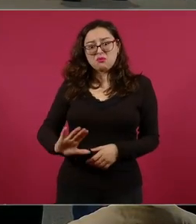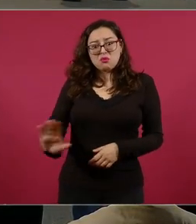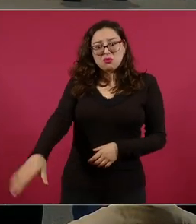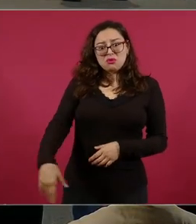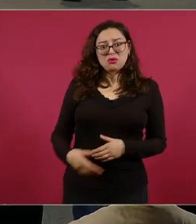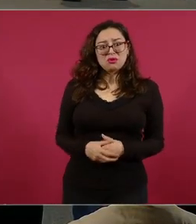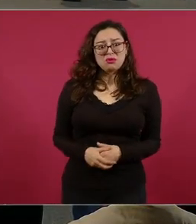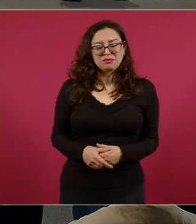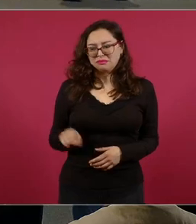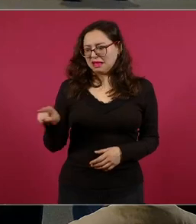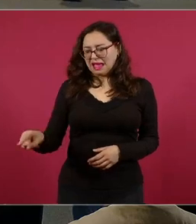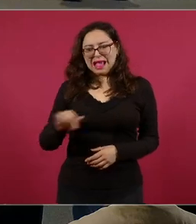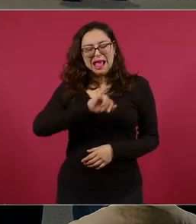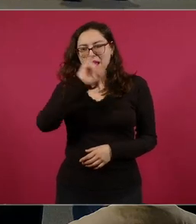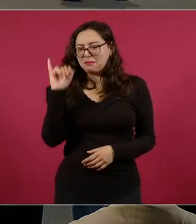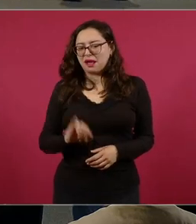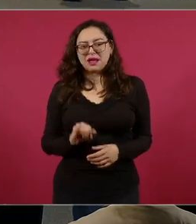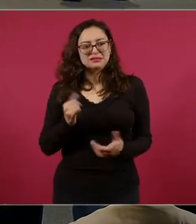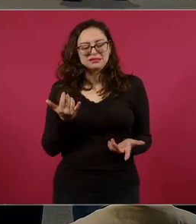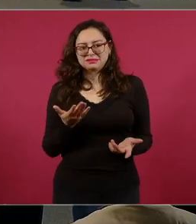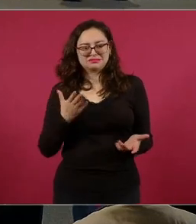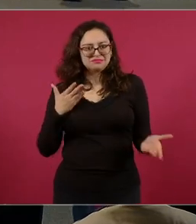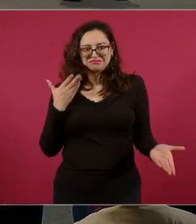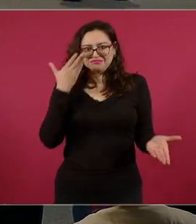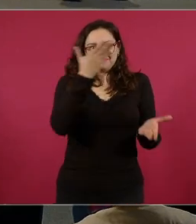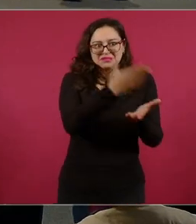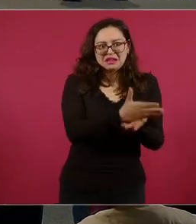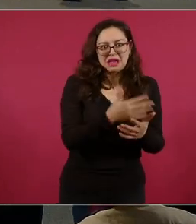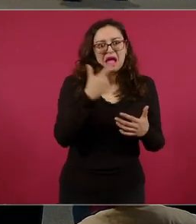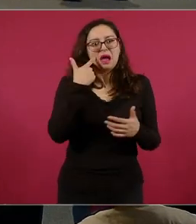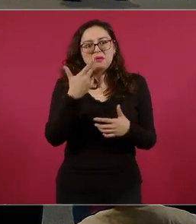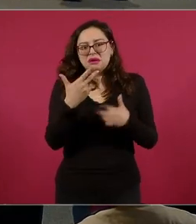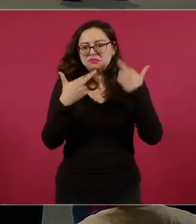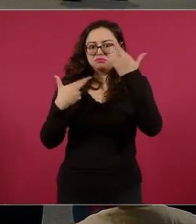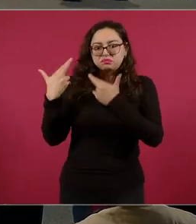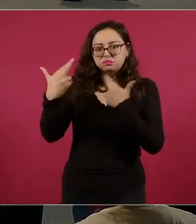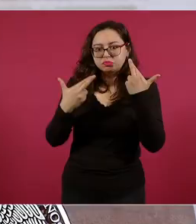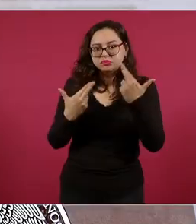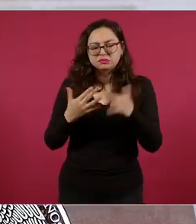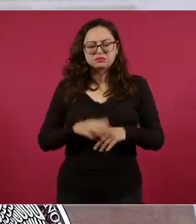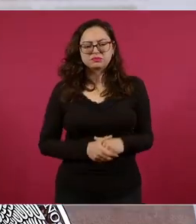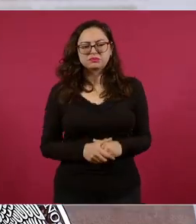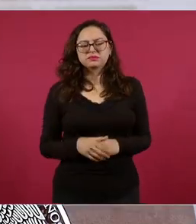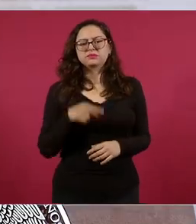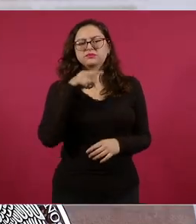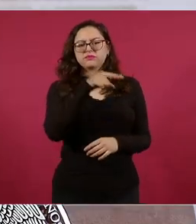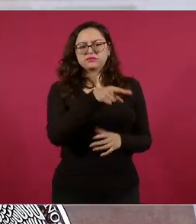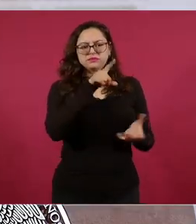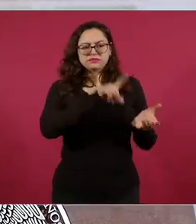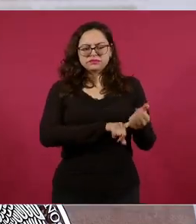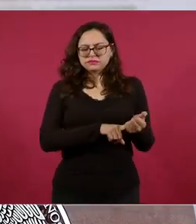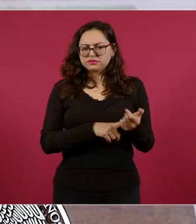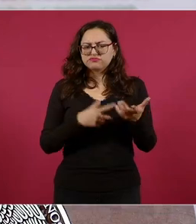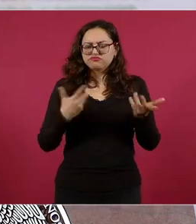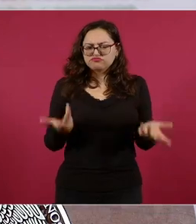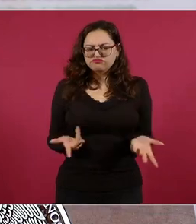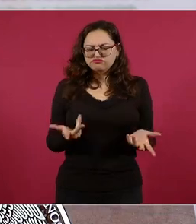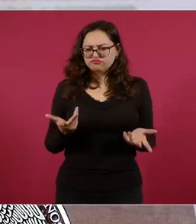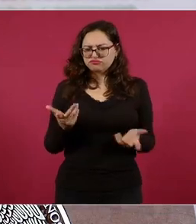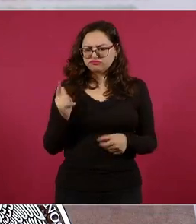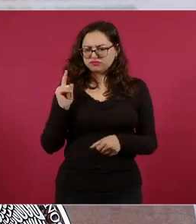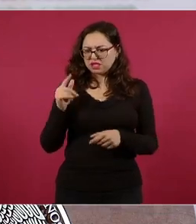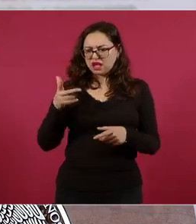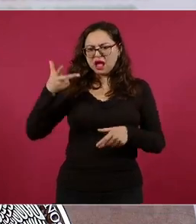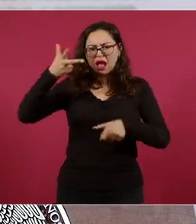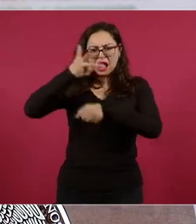decirlo también, el Instituto Mexicano del Seguro Social al darse cuenta de este hecho revisó exhaustivamente